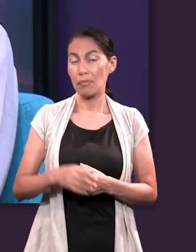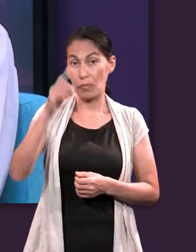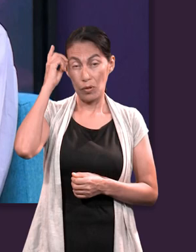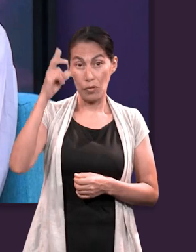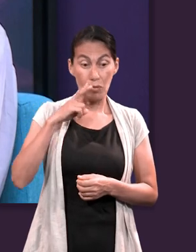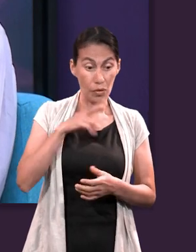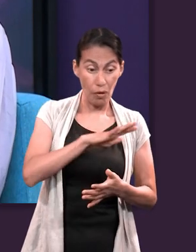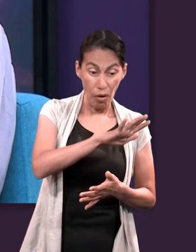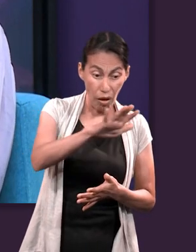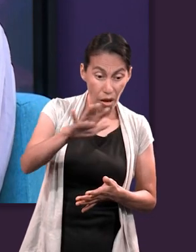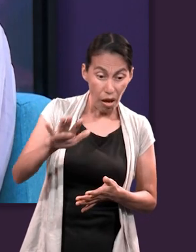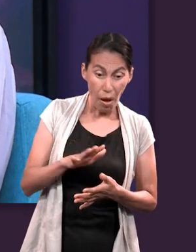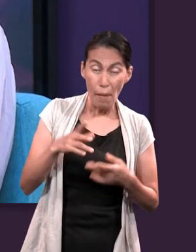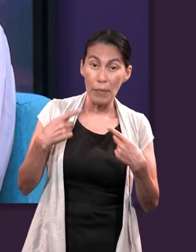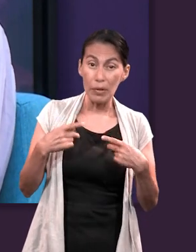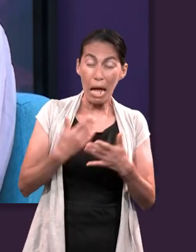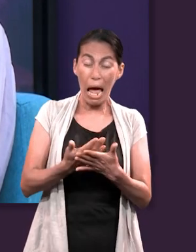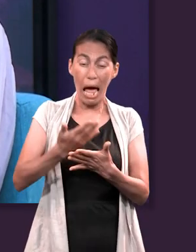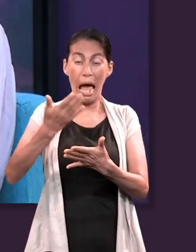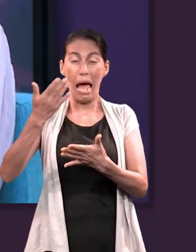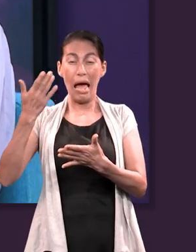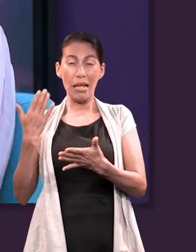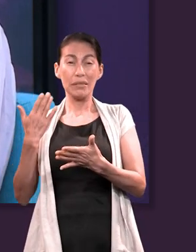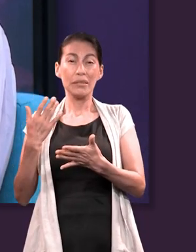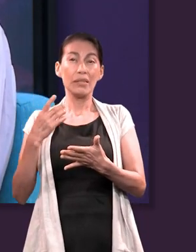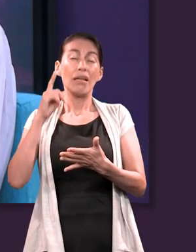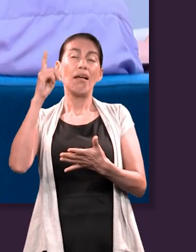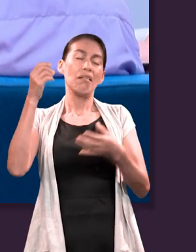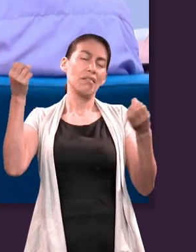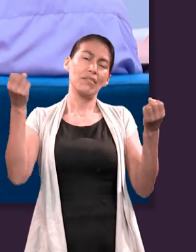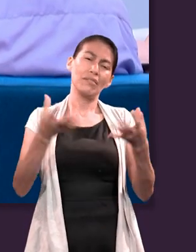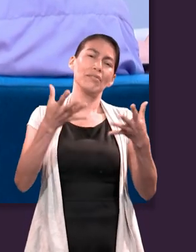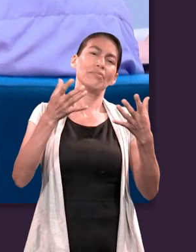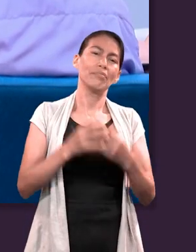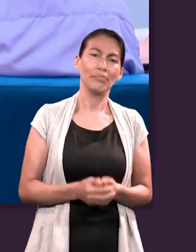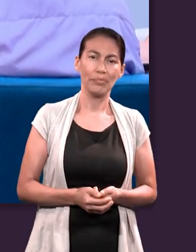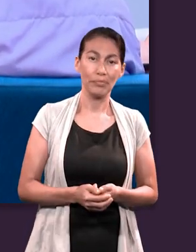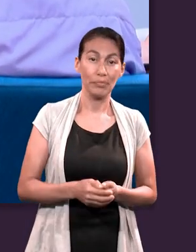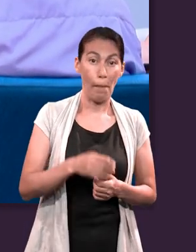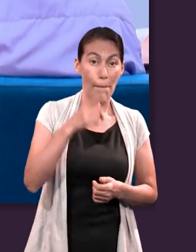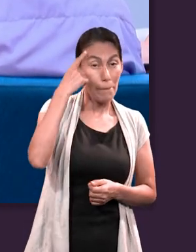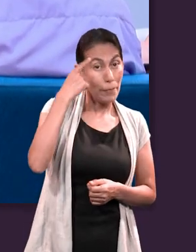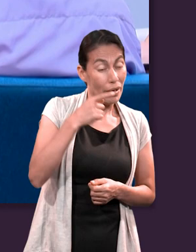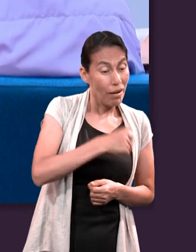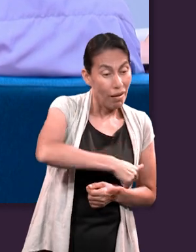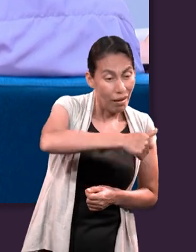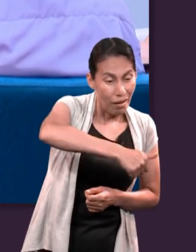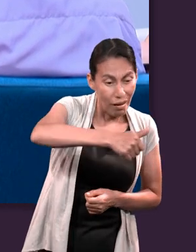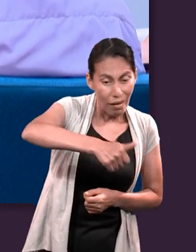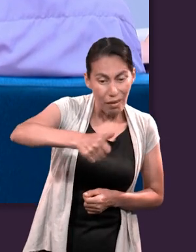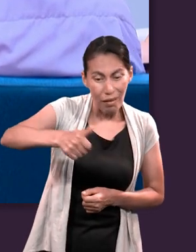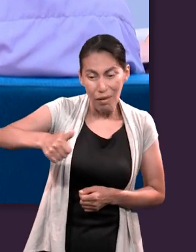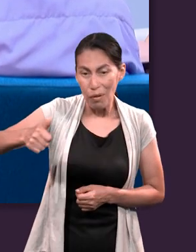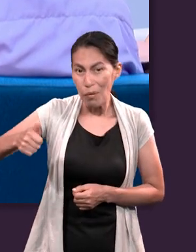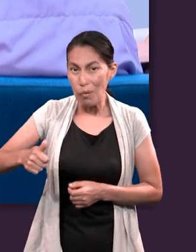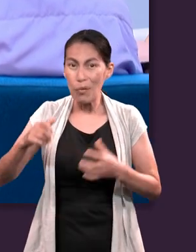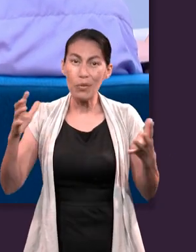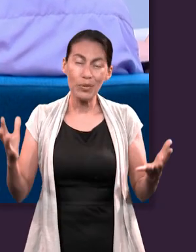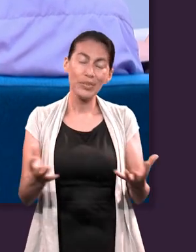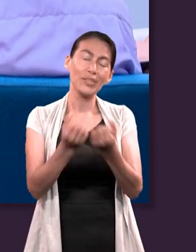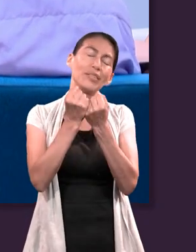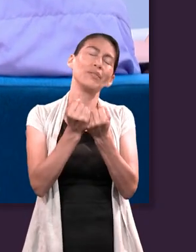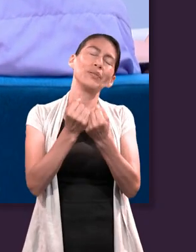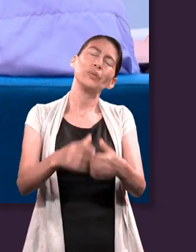por televisión. Este plan estaba forjado ya desde el principio de los tiempos con la idea de